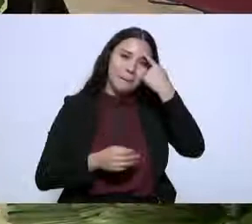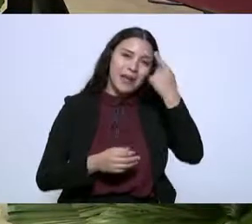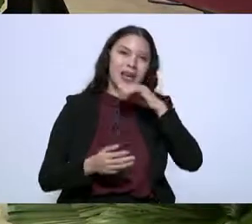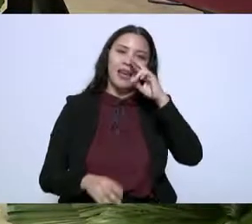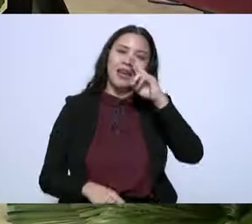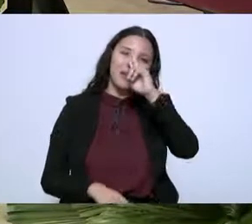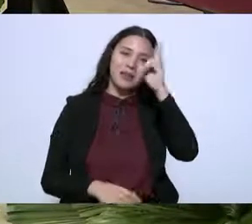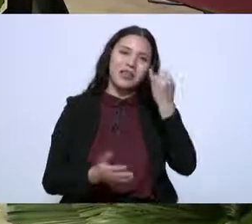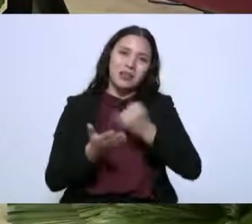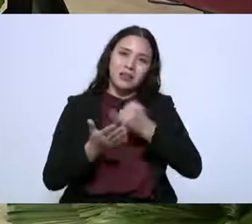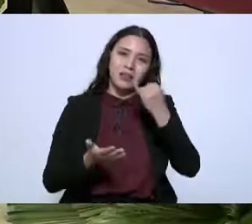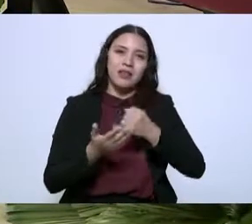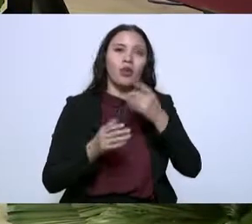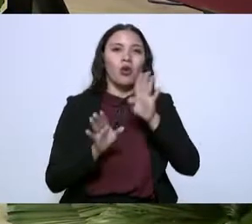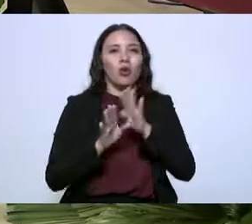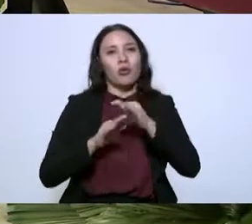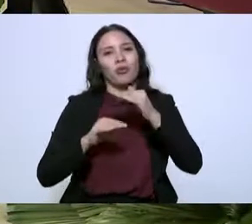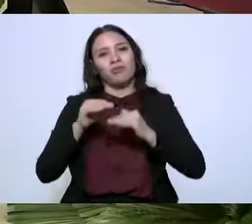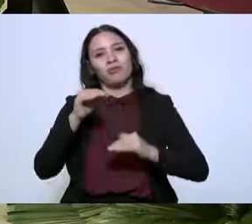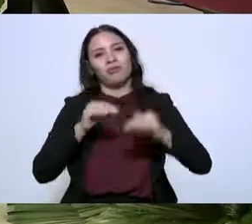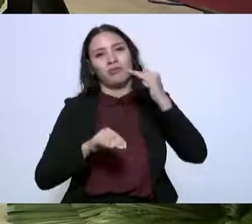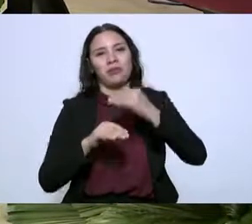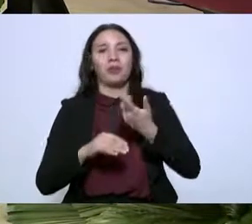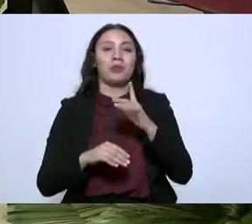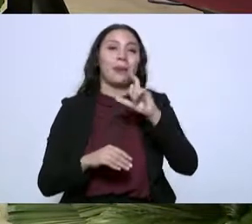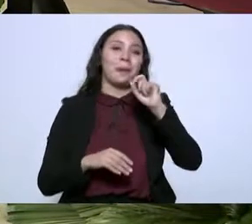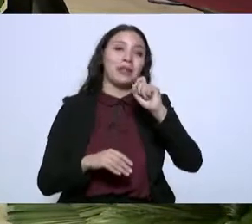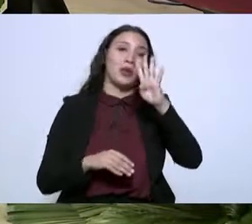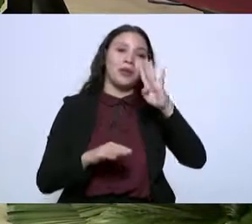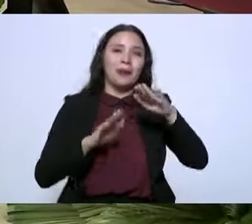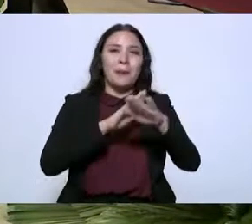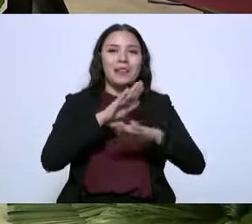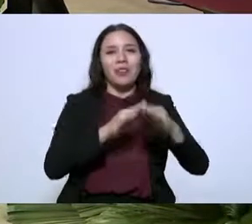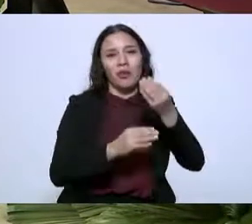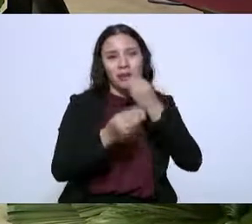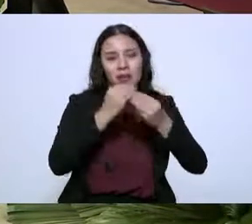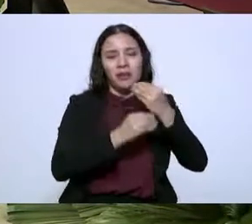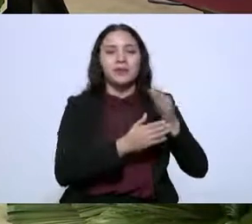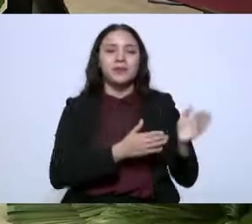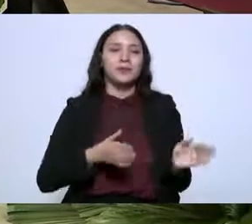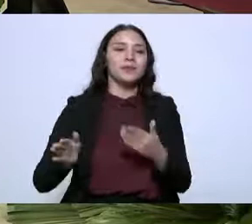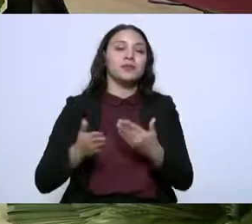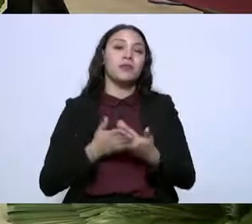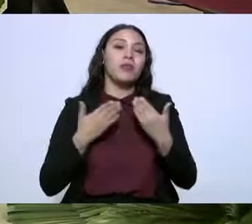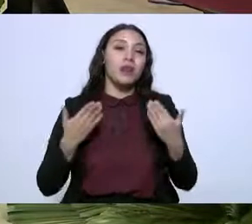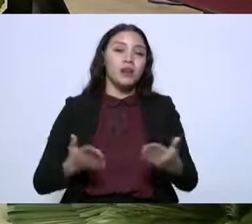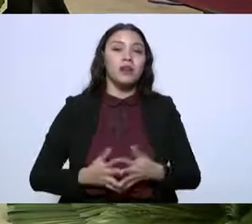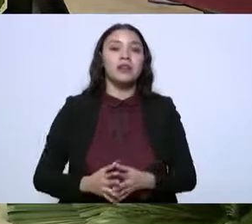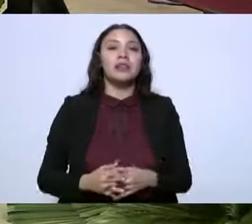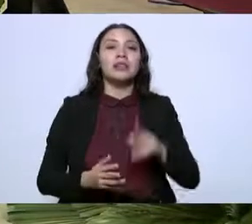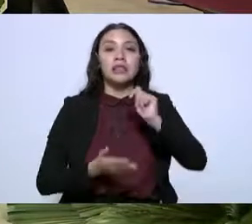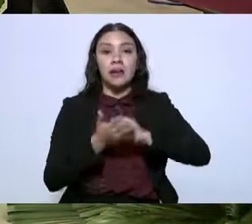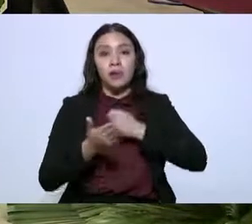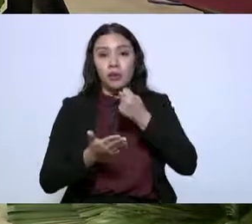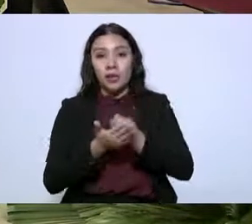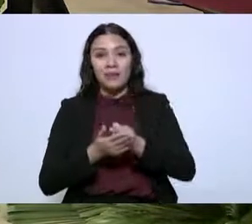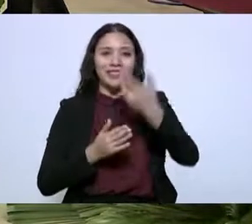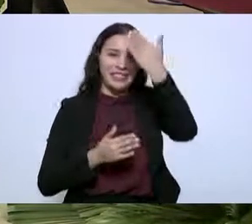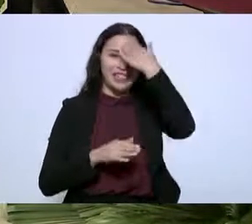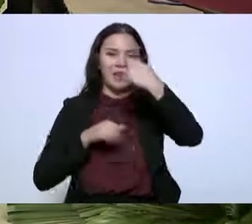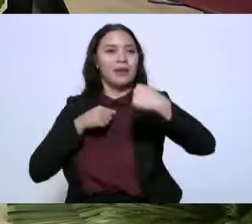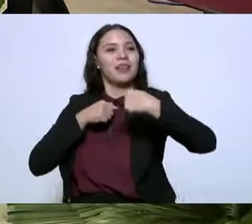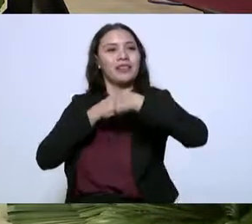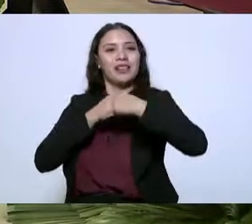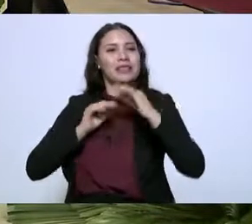estos insumos que forman parte de la cadena de valor de los 24 insumos básicos. Adicionalmente, también, Tamaulipas, por la frontera